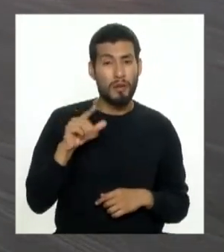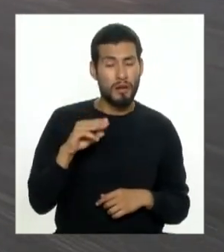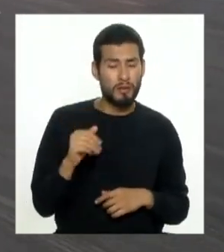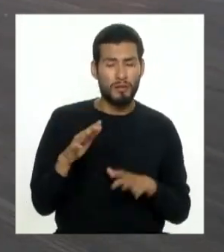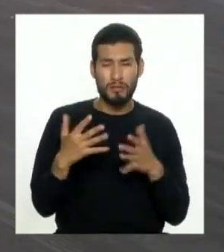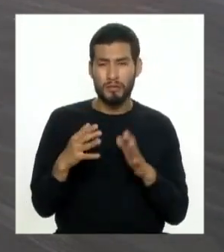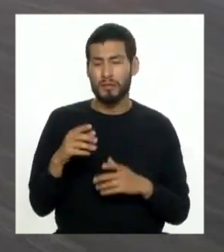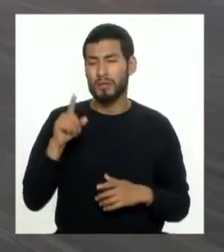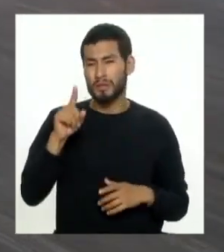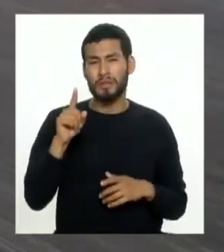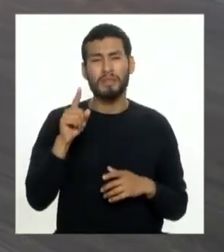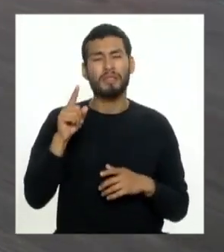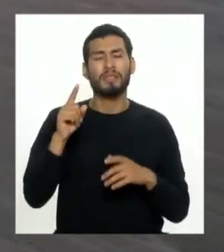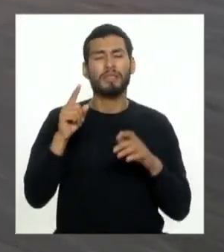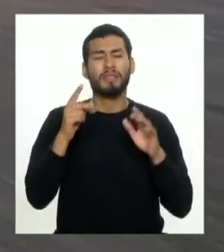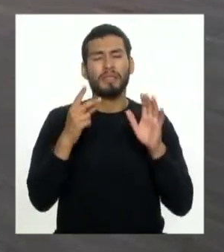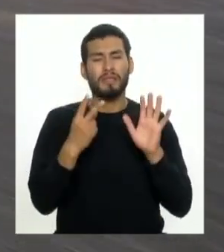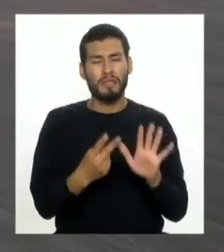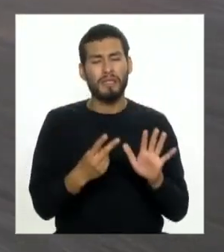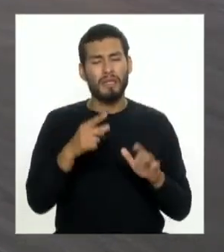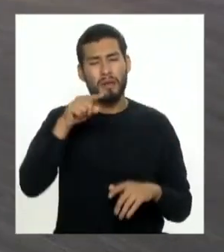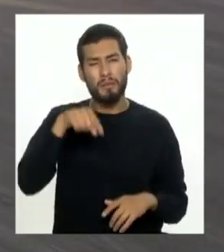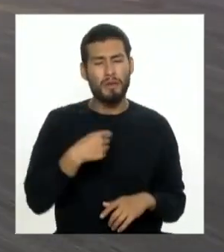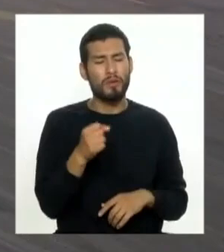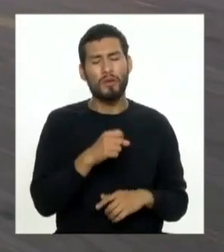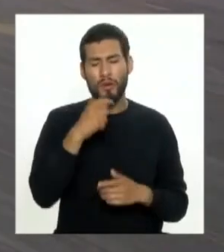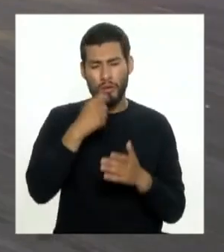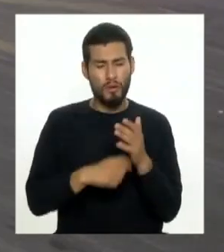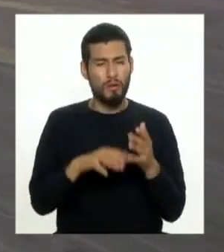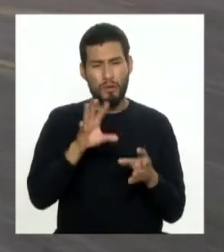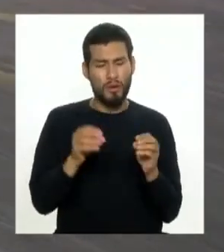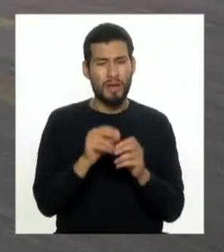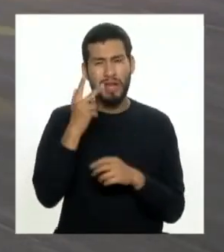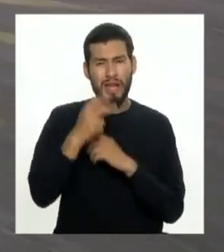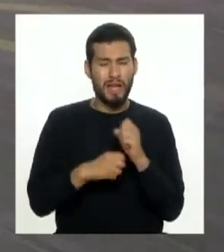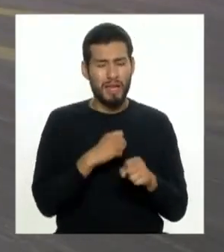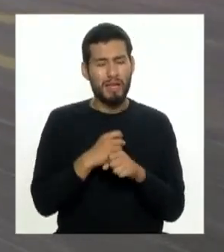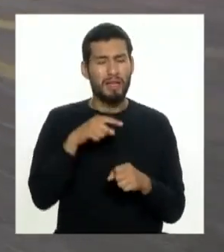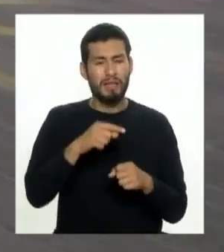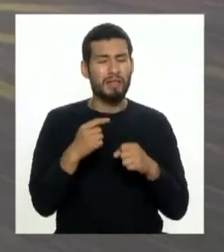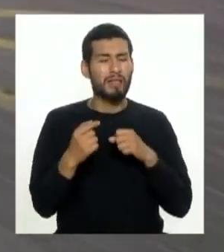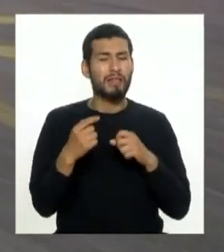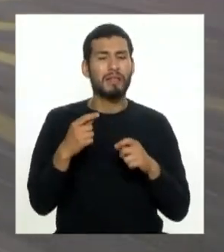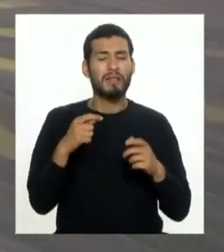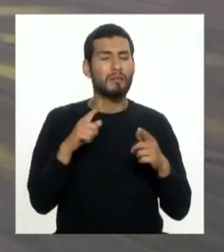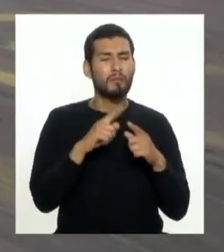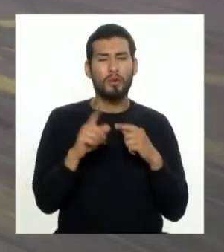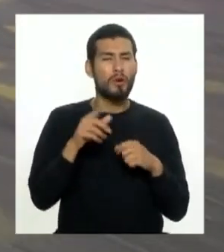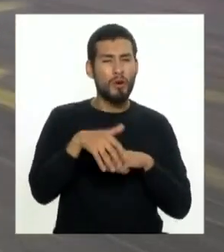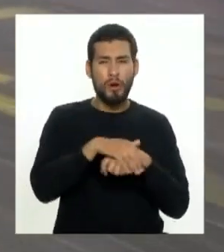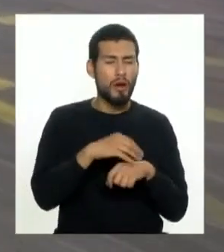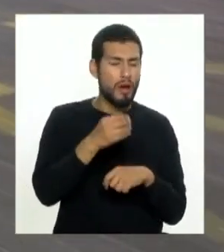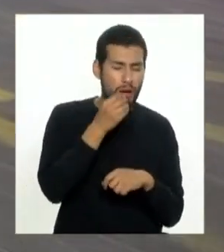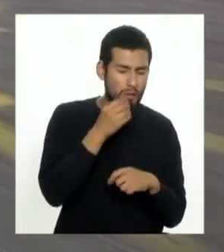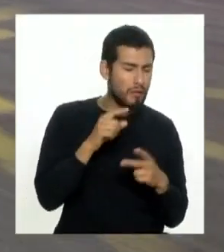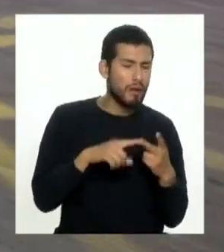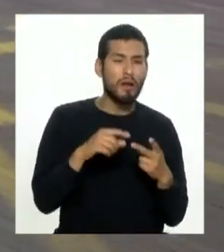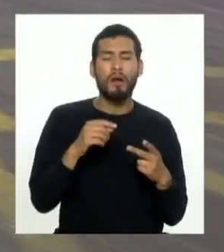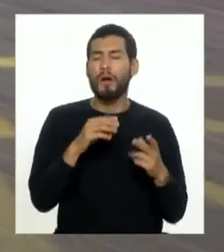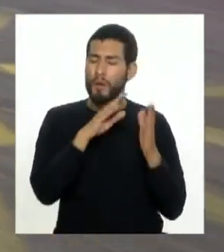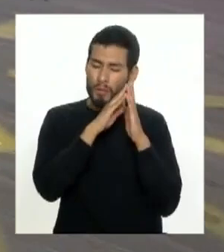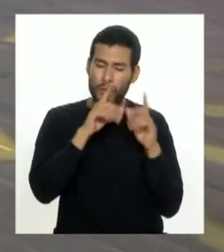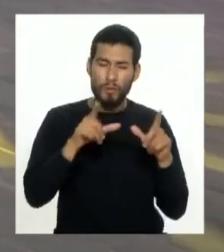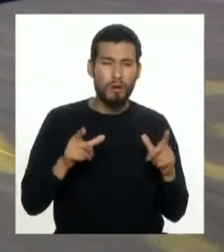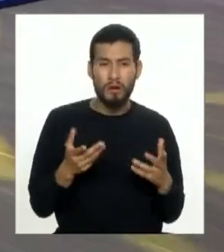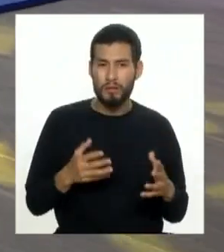son 17 mil soles el costo de toda la carrera técnica por 3 años pero no cubre gastos de alimentación o de hospedaje